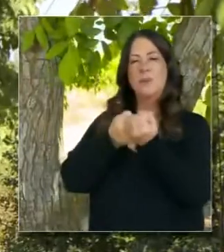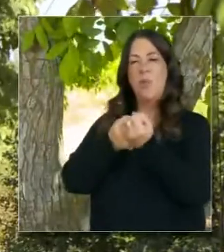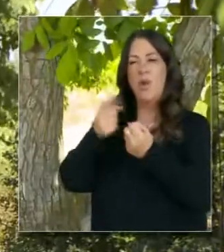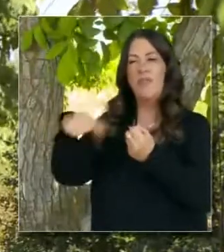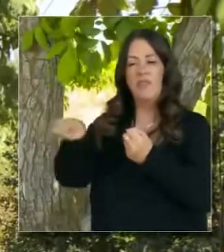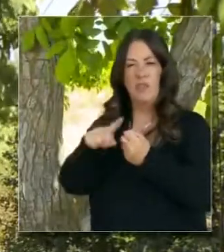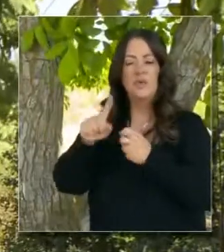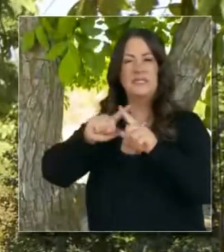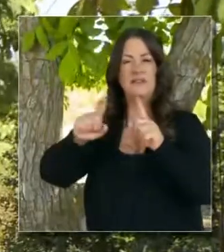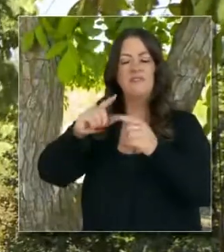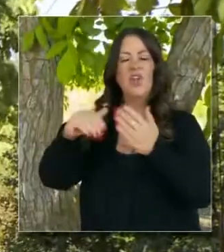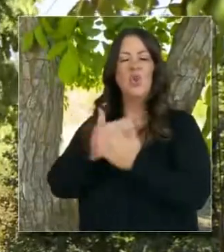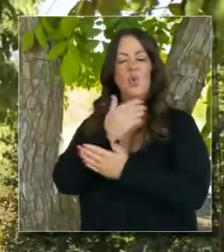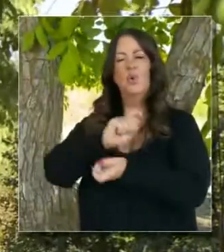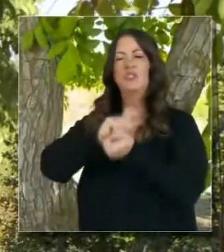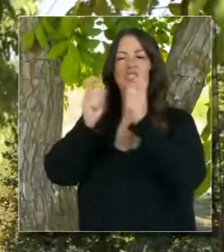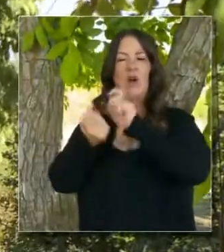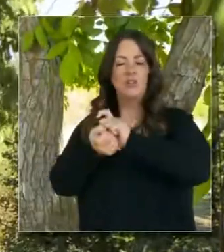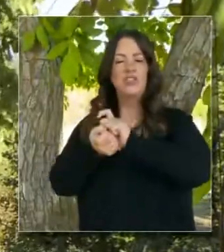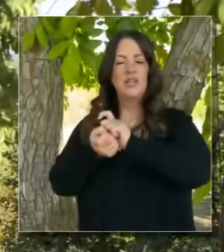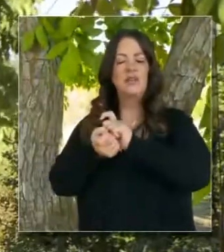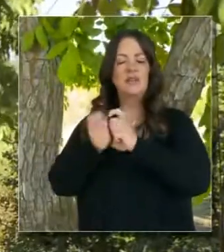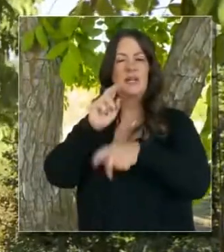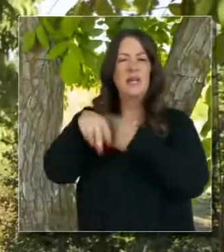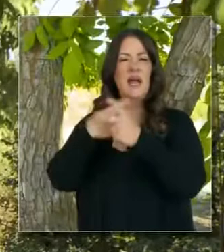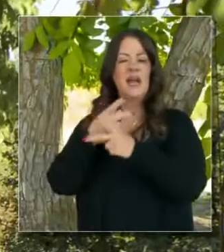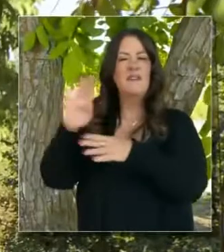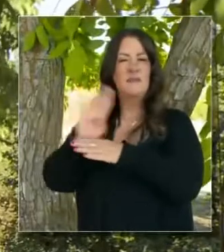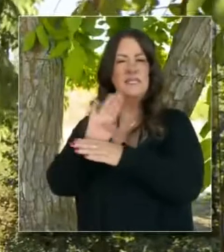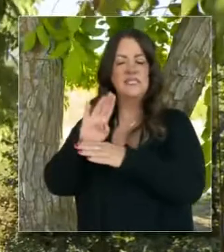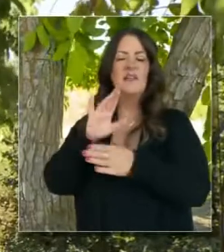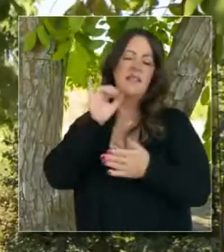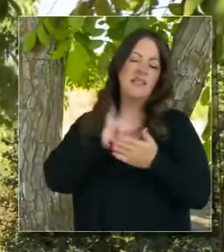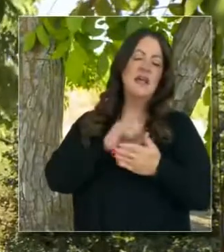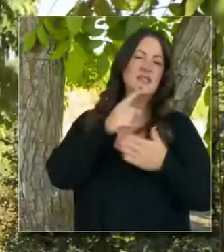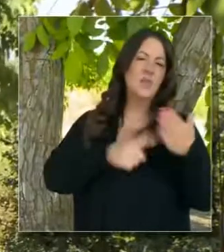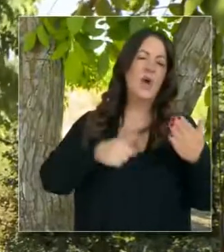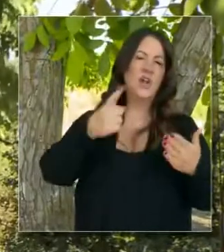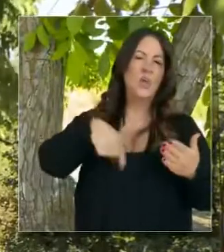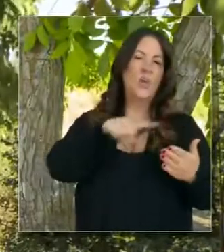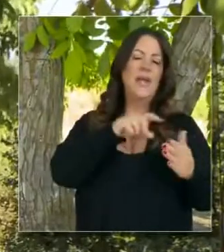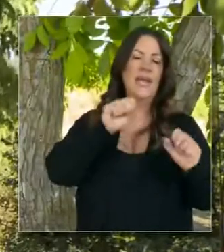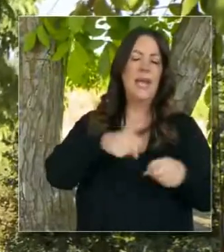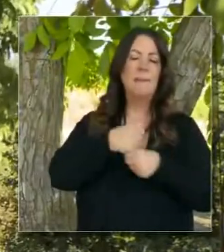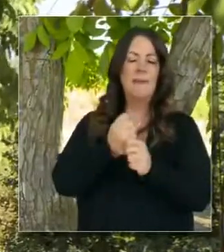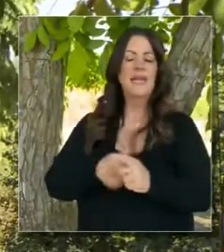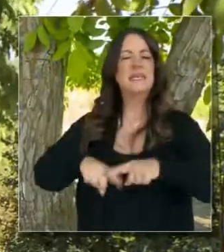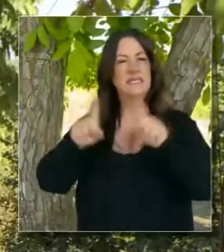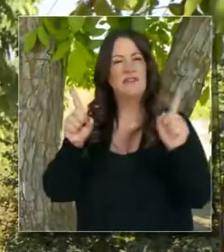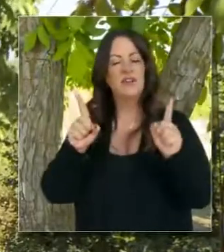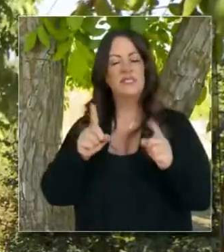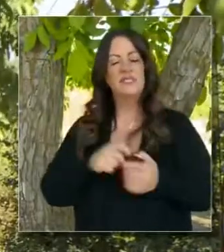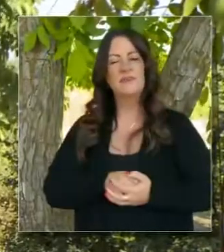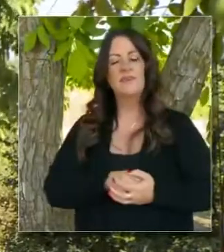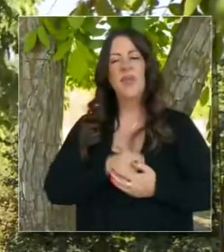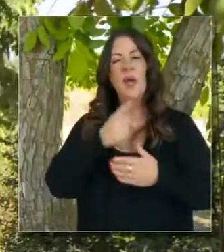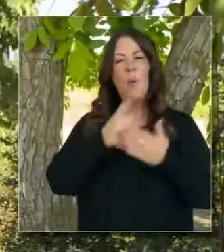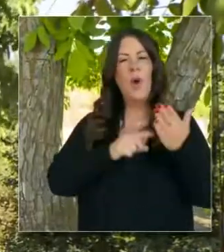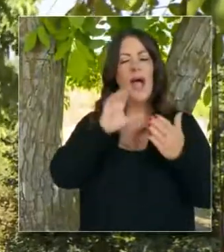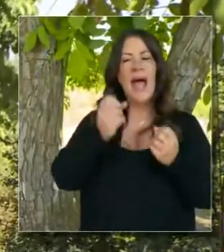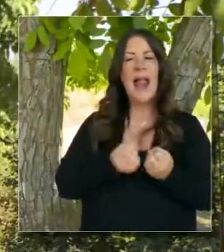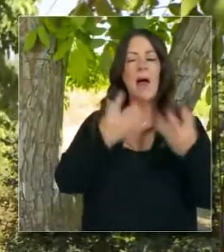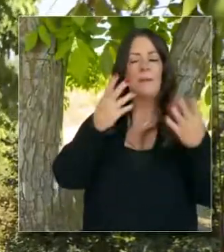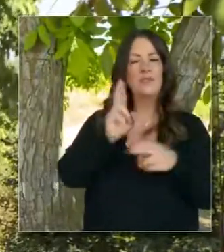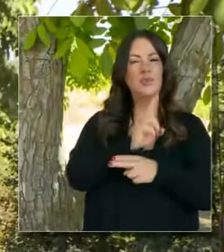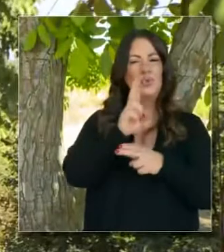dirigir e impulsar estos mercados. Es lo que estamos avanzando aquí hoy y dentro de ese consumo es